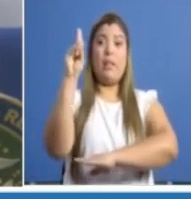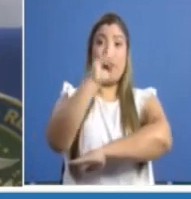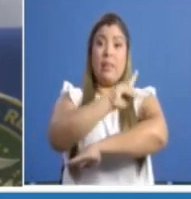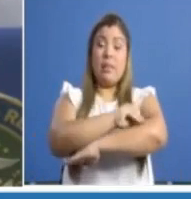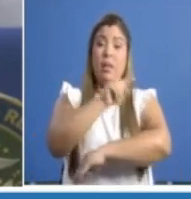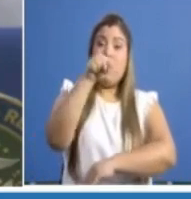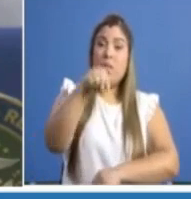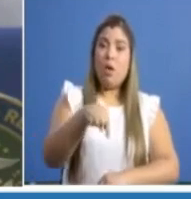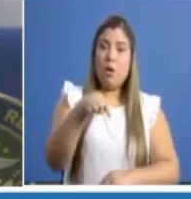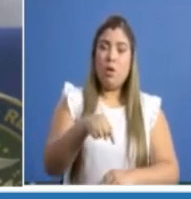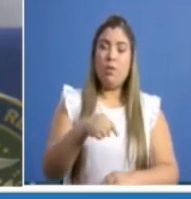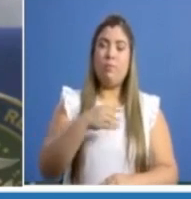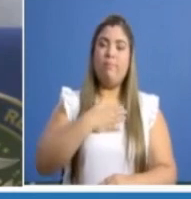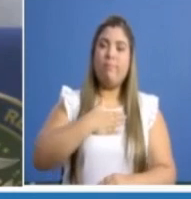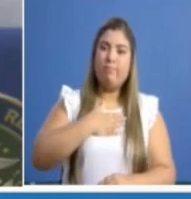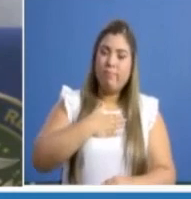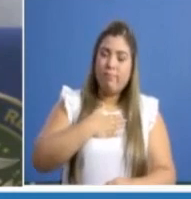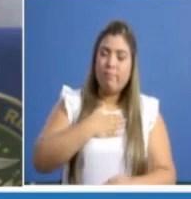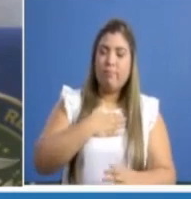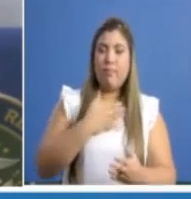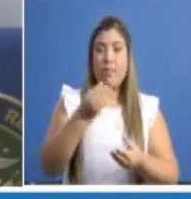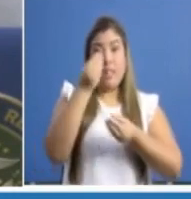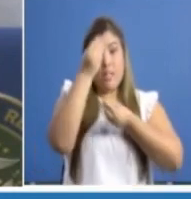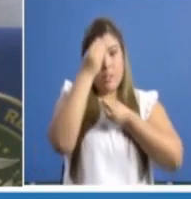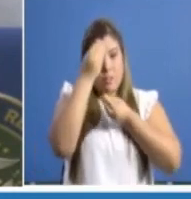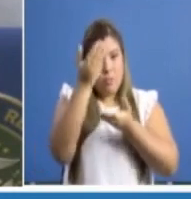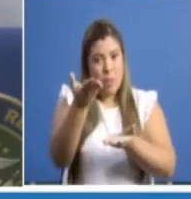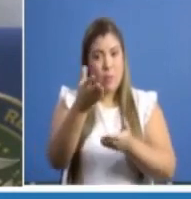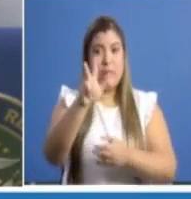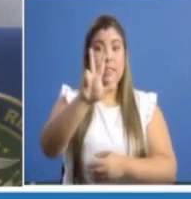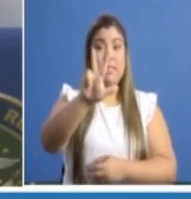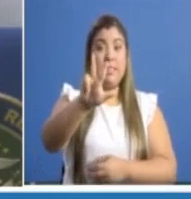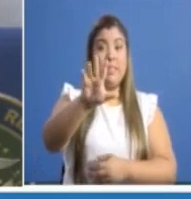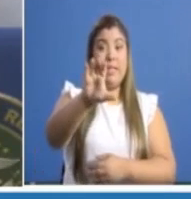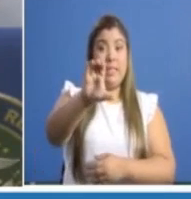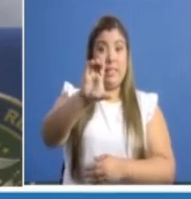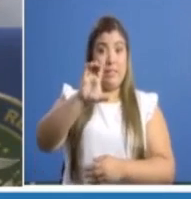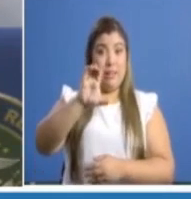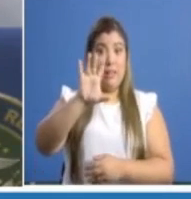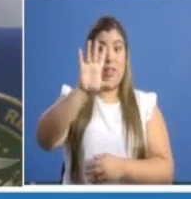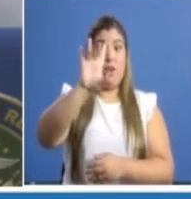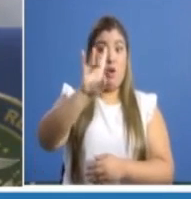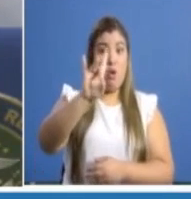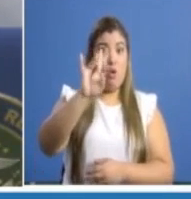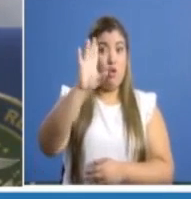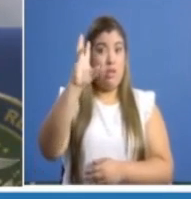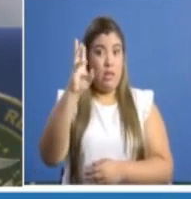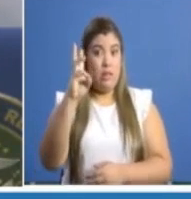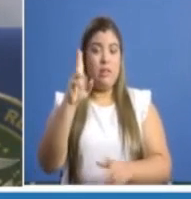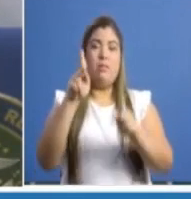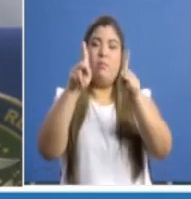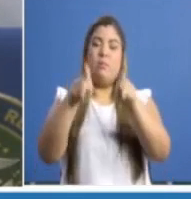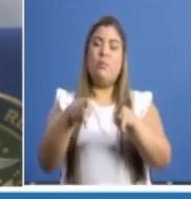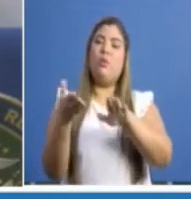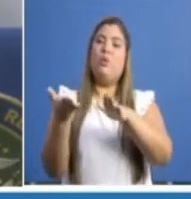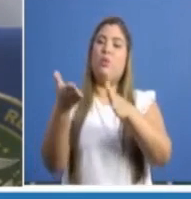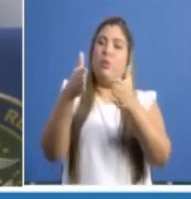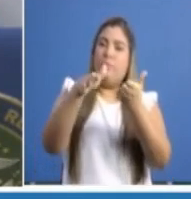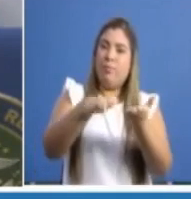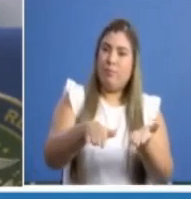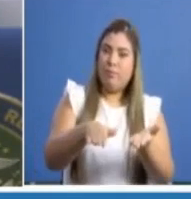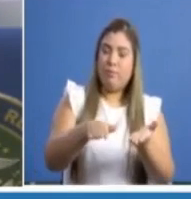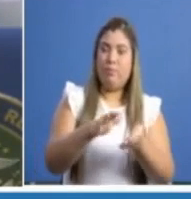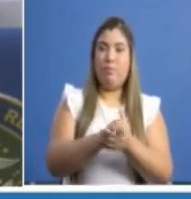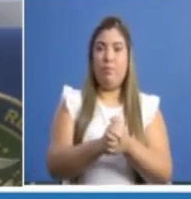lamentablemente, reportamos 386 defunciones, lo que nos